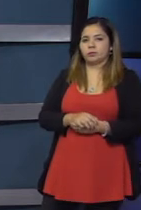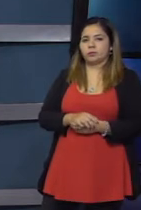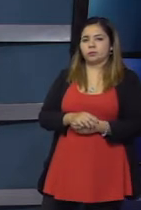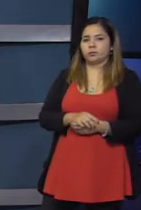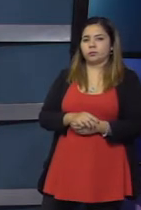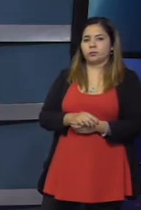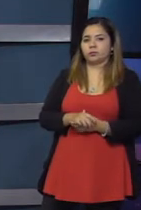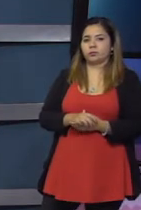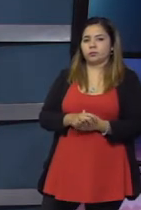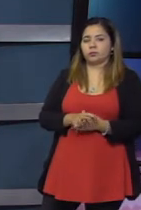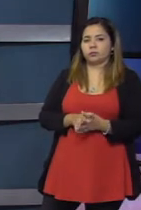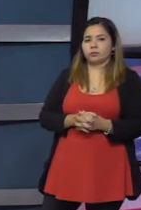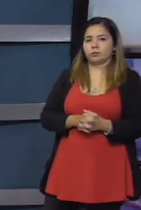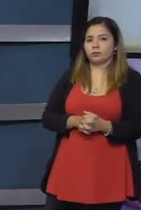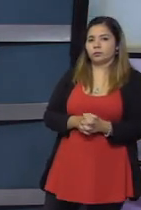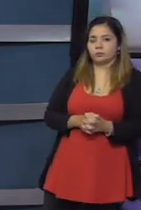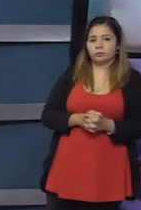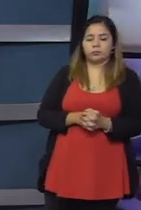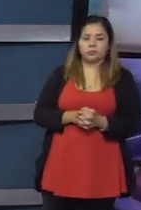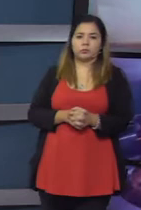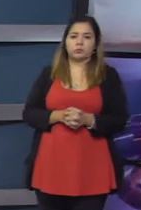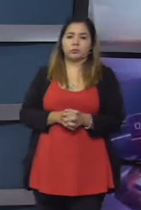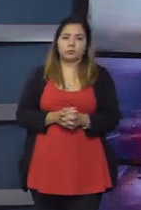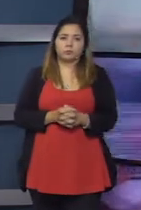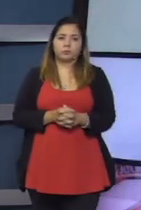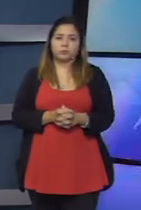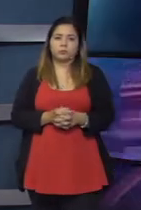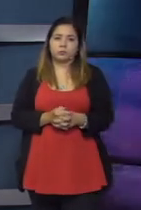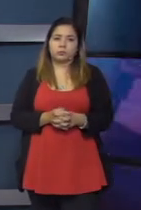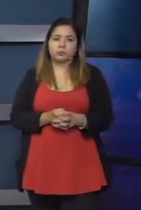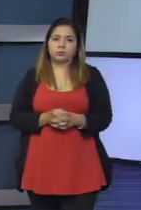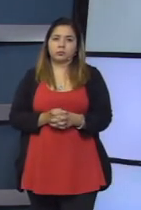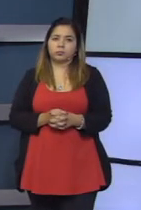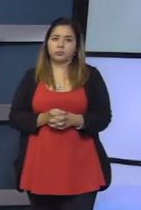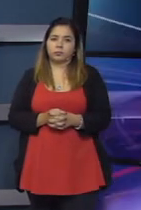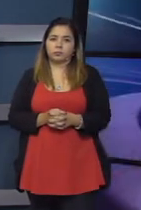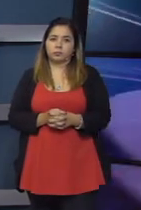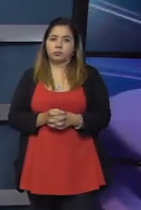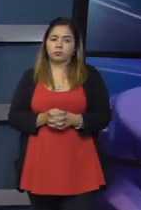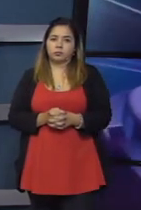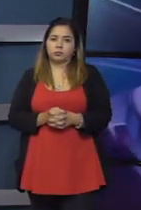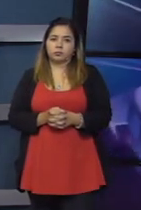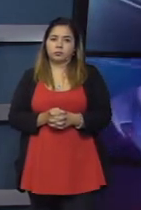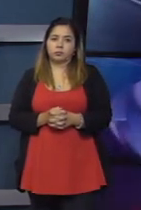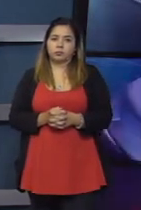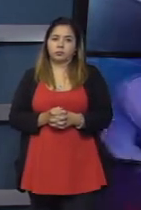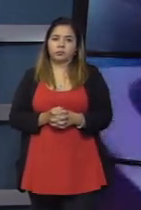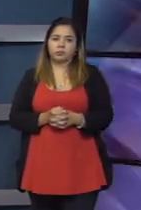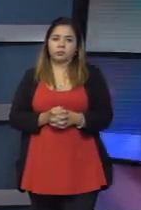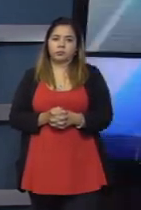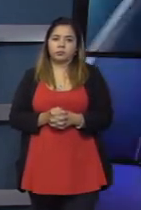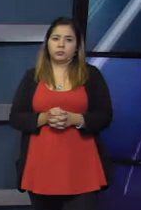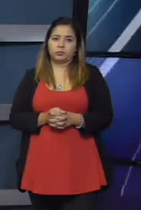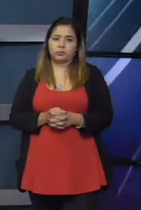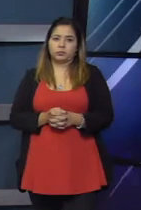algunas decisiones que han venido tomando los directivos de Lepre pero en este caso